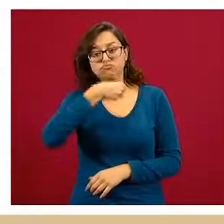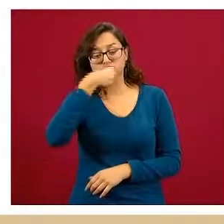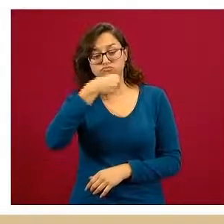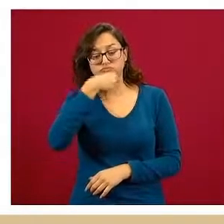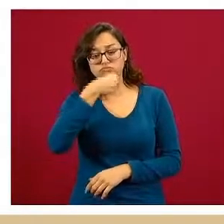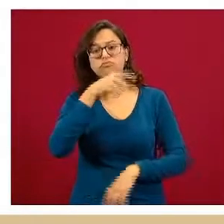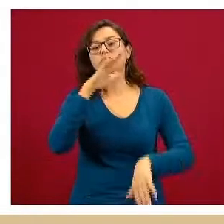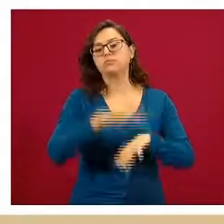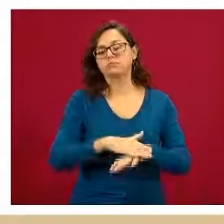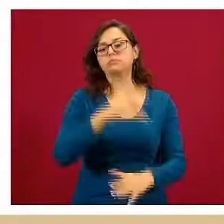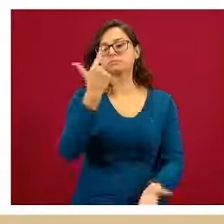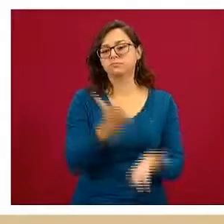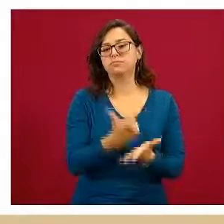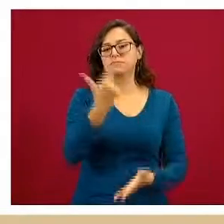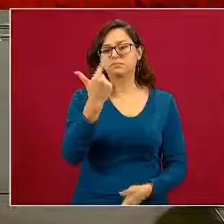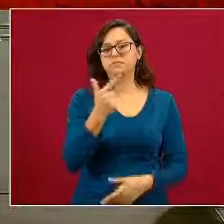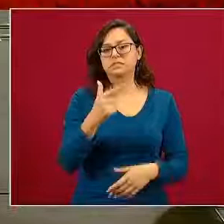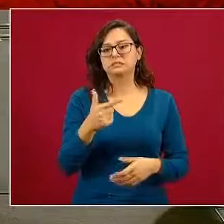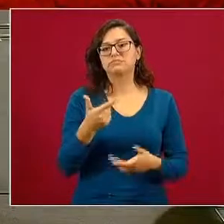mencionado ya la siguiente.